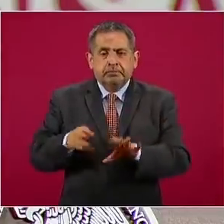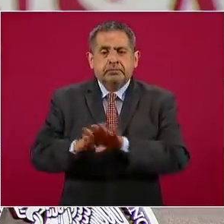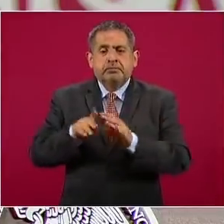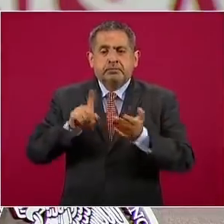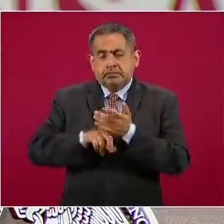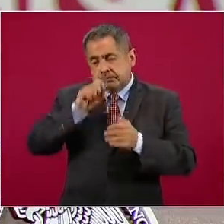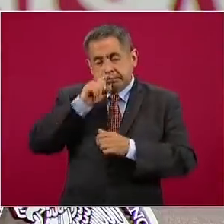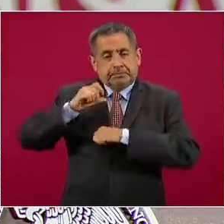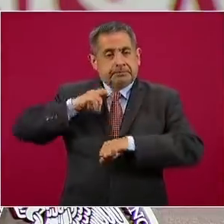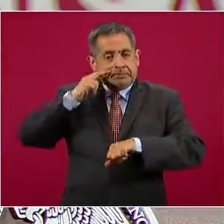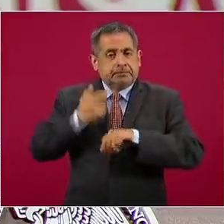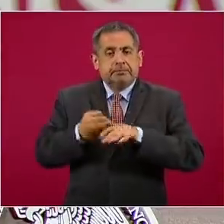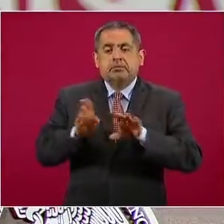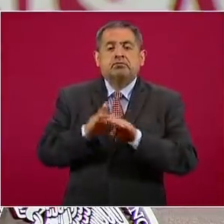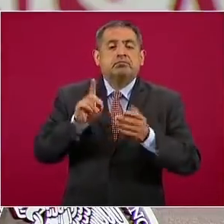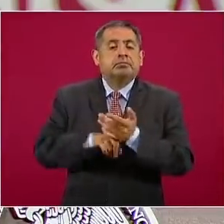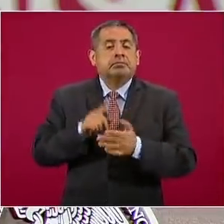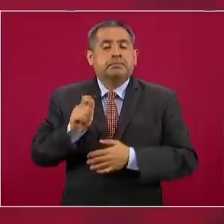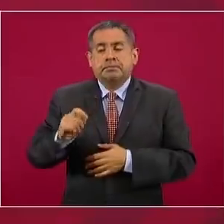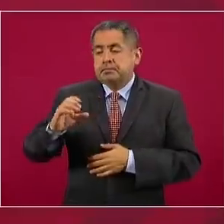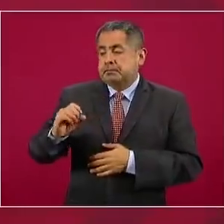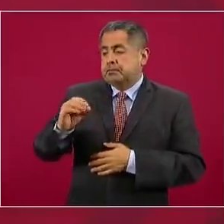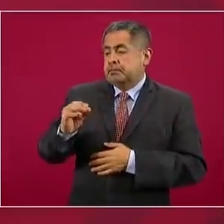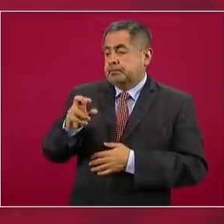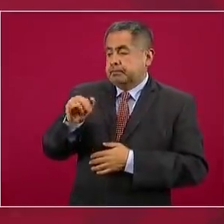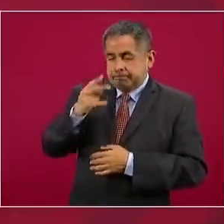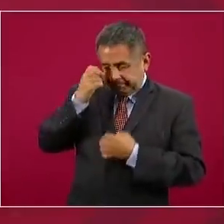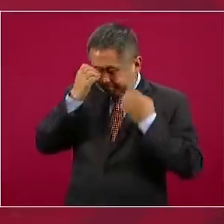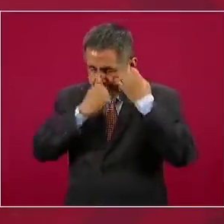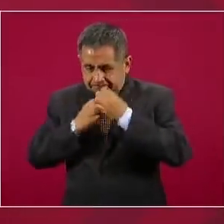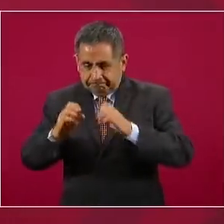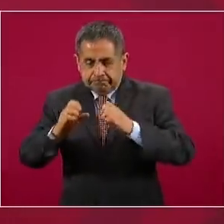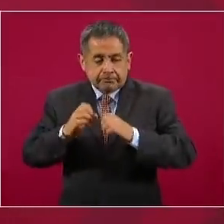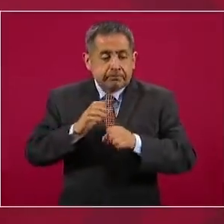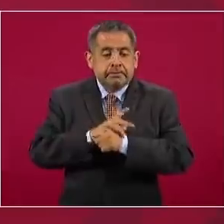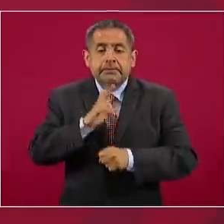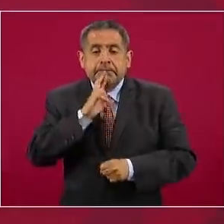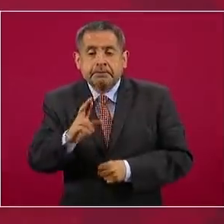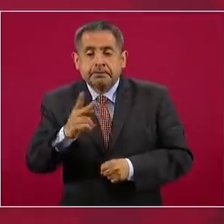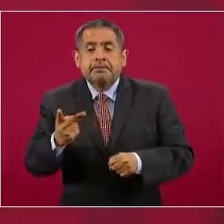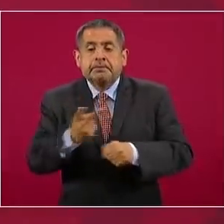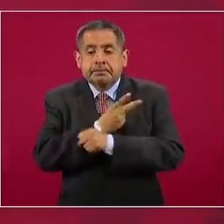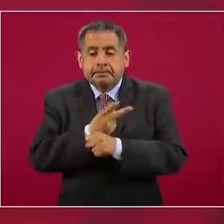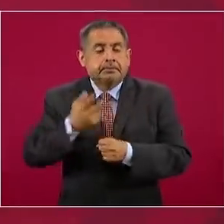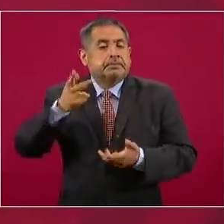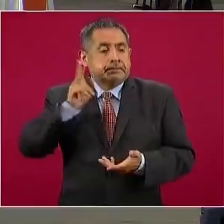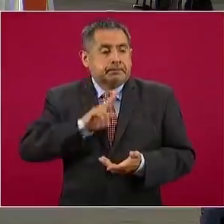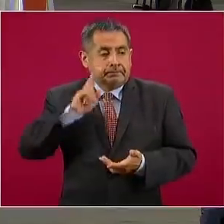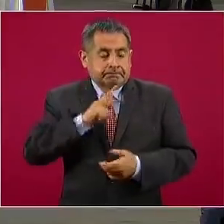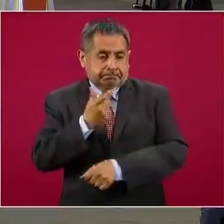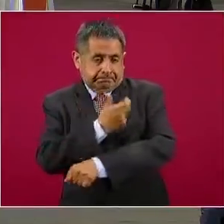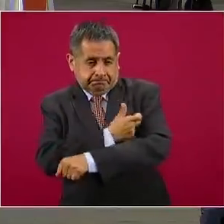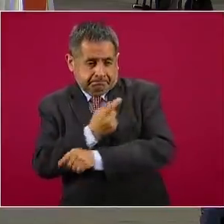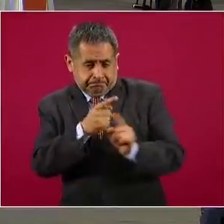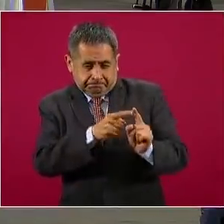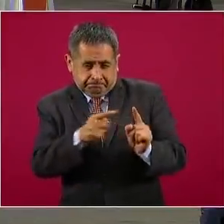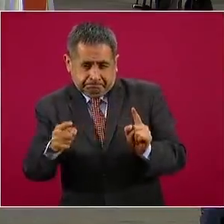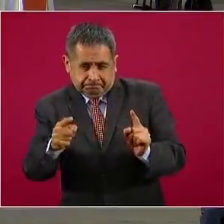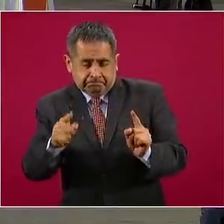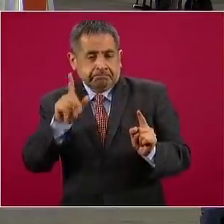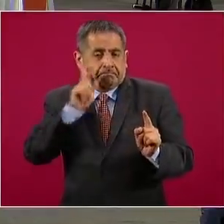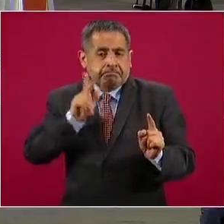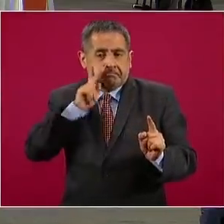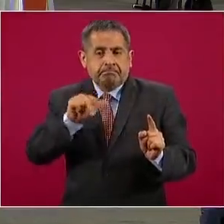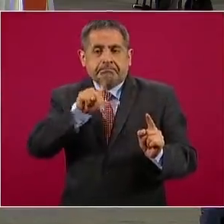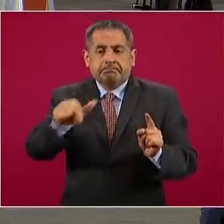de estar a cargo de las labores de revisión de los resultados de los ensayos clínicos en todas sus fases. En su